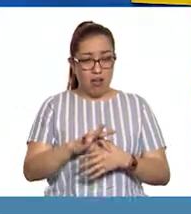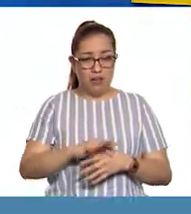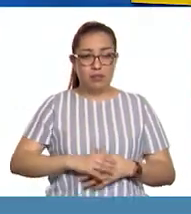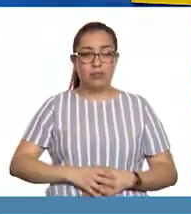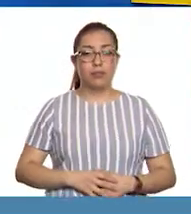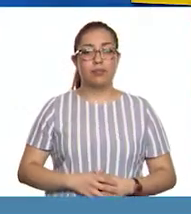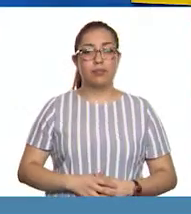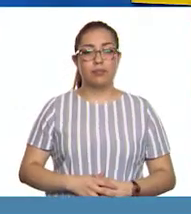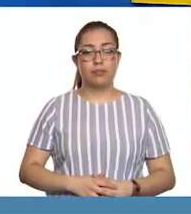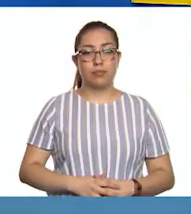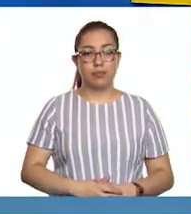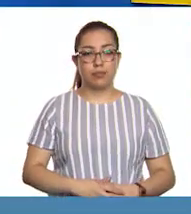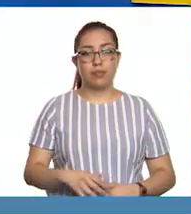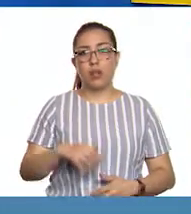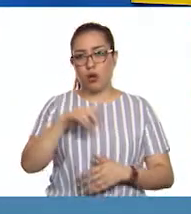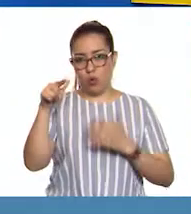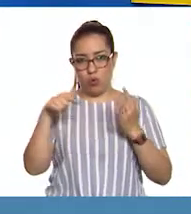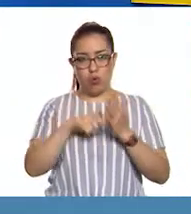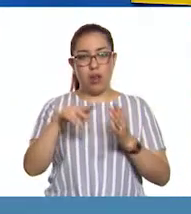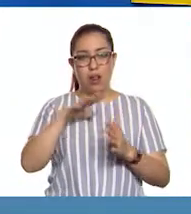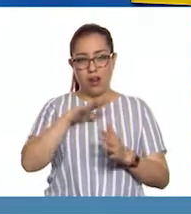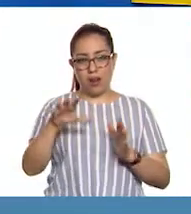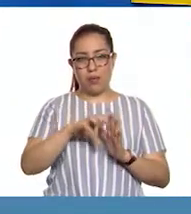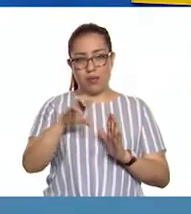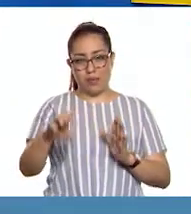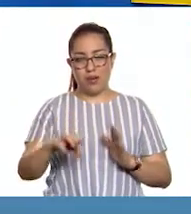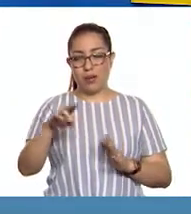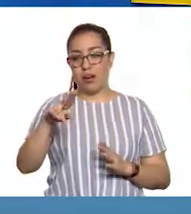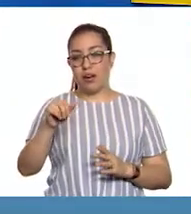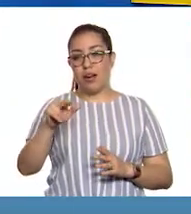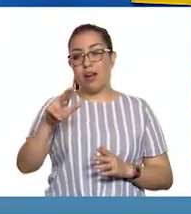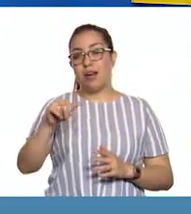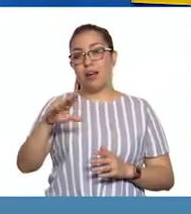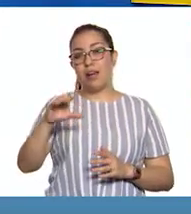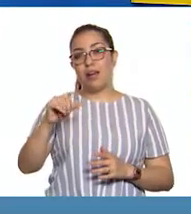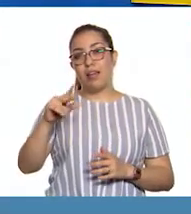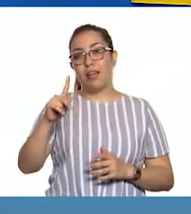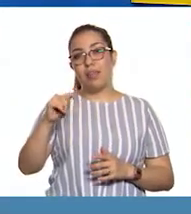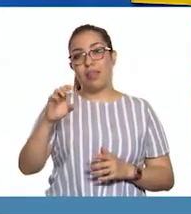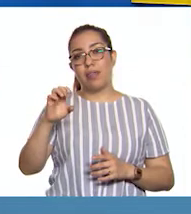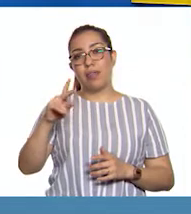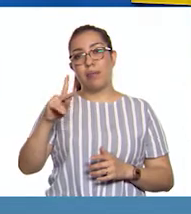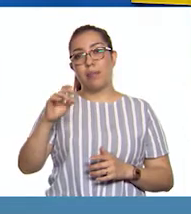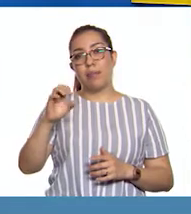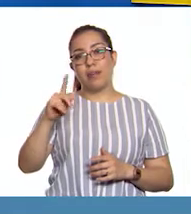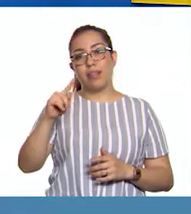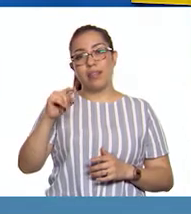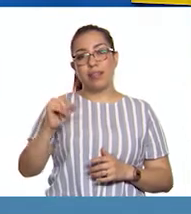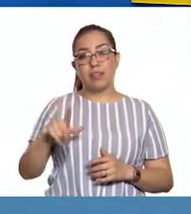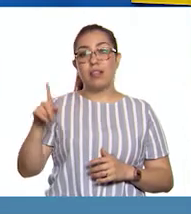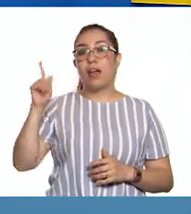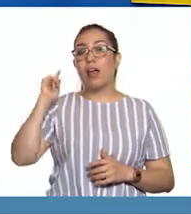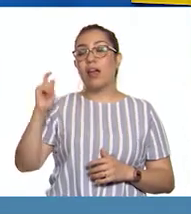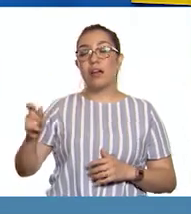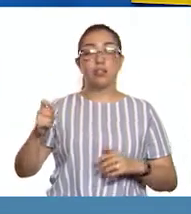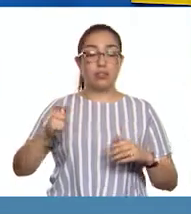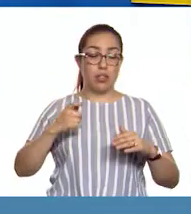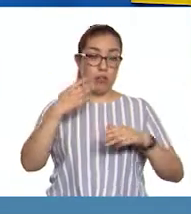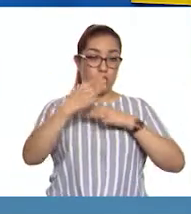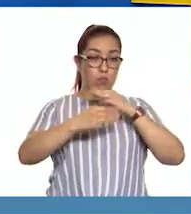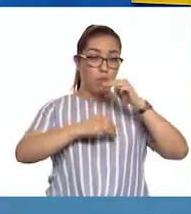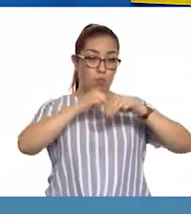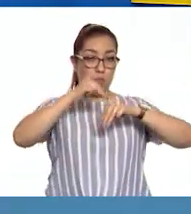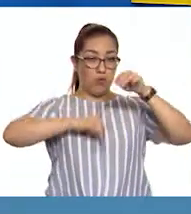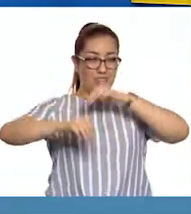como Nanacatepec, en Puebla, que traducido del náhuatl significa el cerro de los hongos. Y